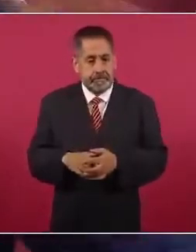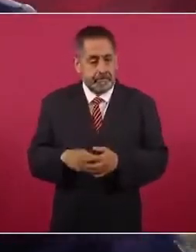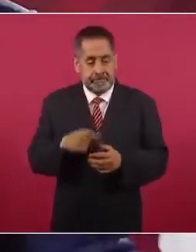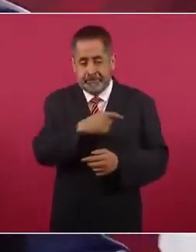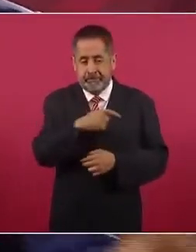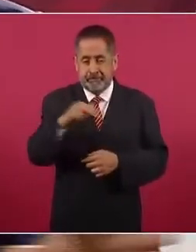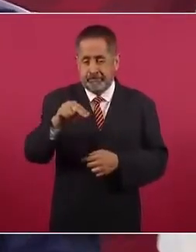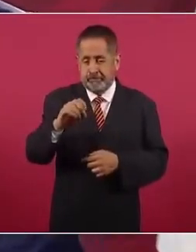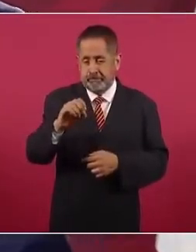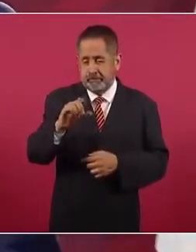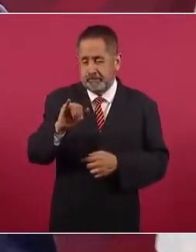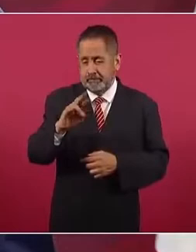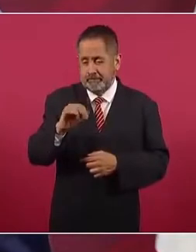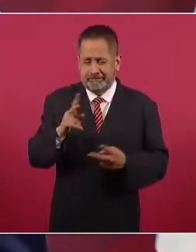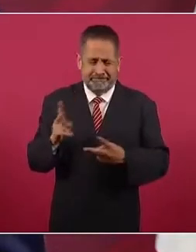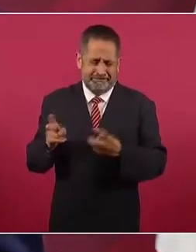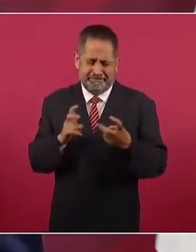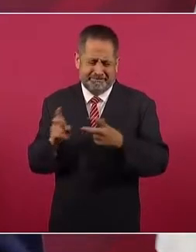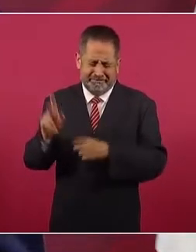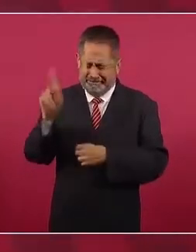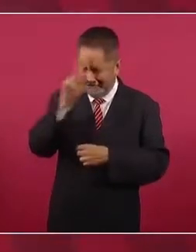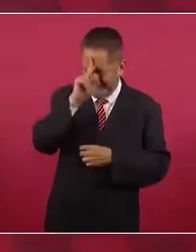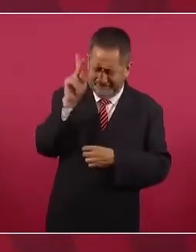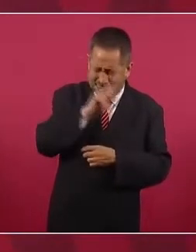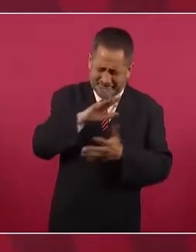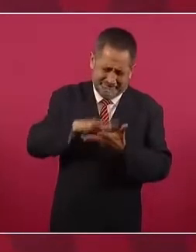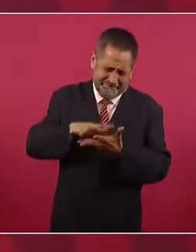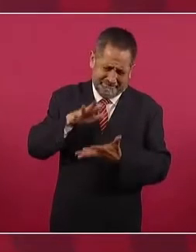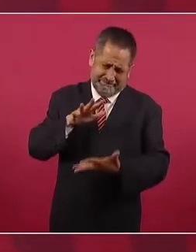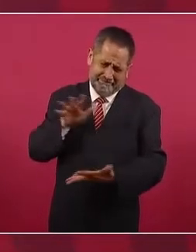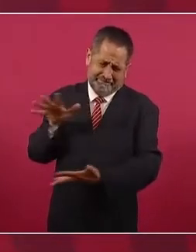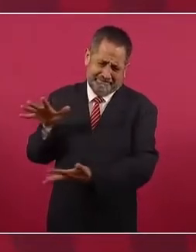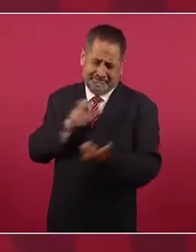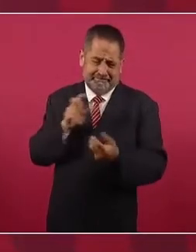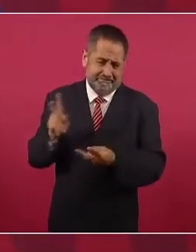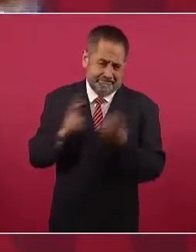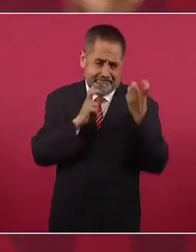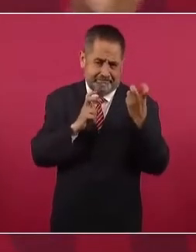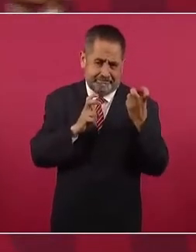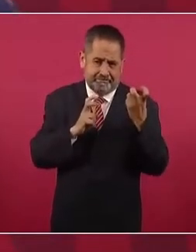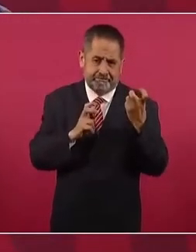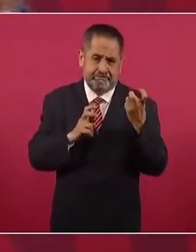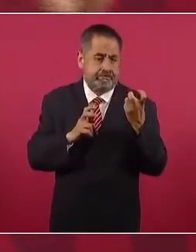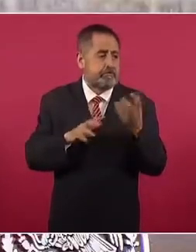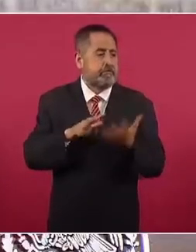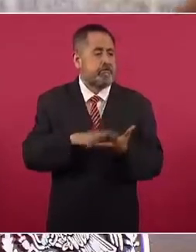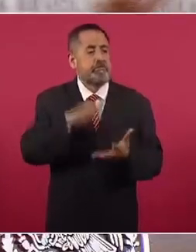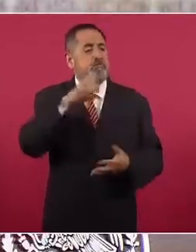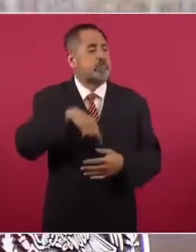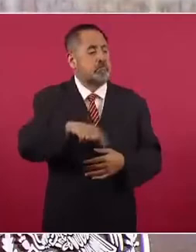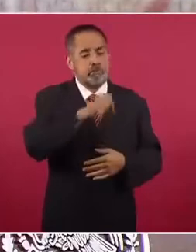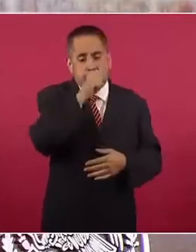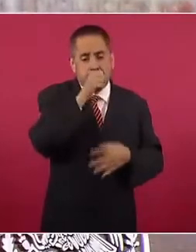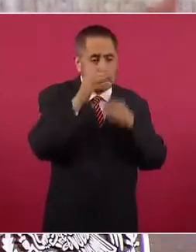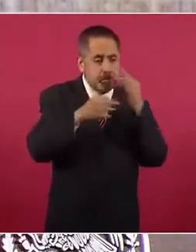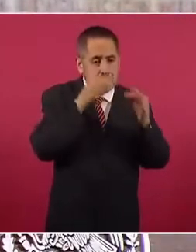saqueo, la mayoría de los medios de información